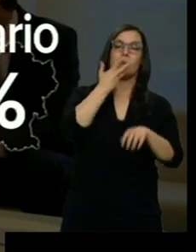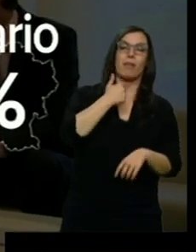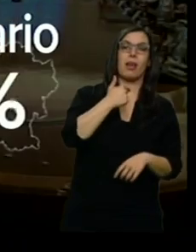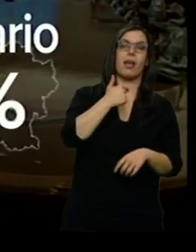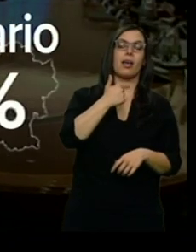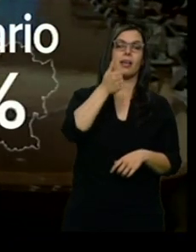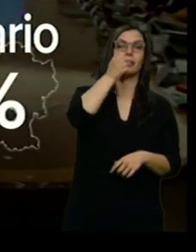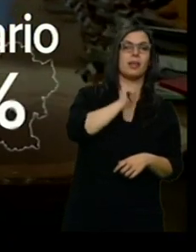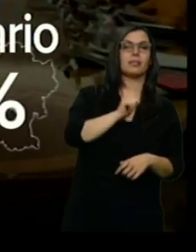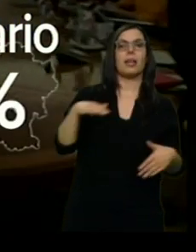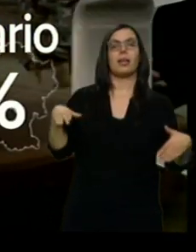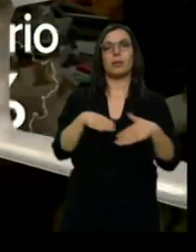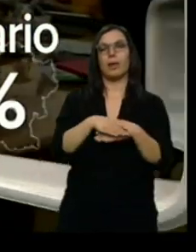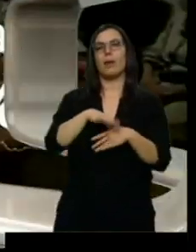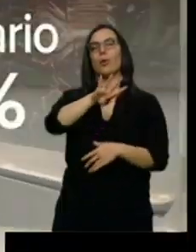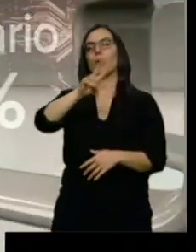por un gobierno en solitario.